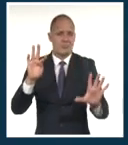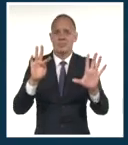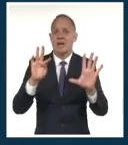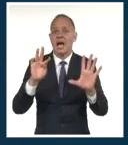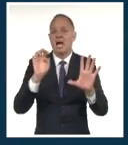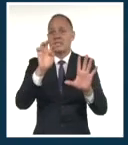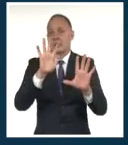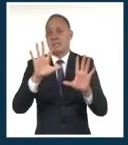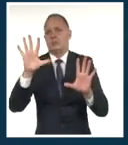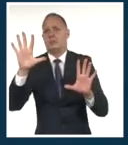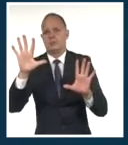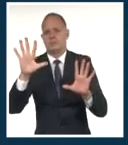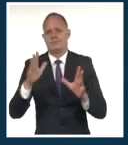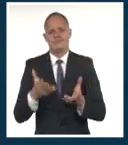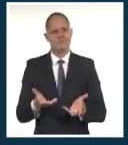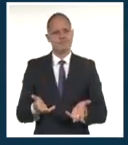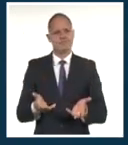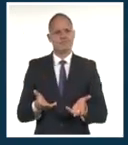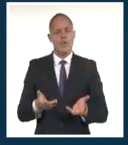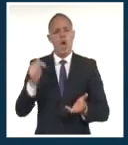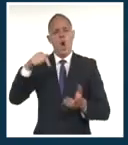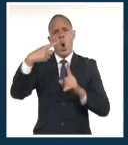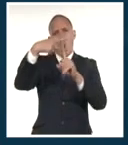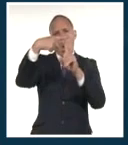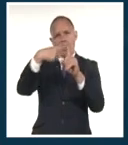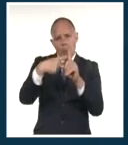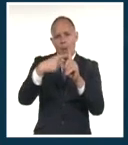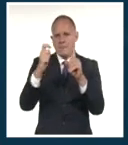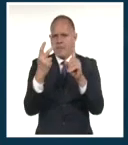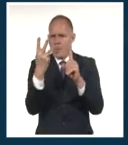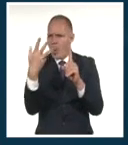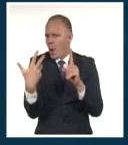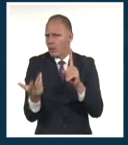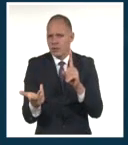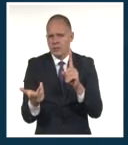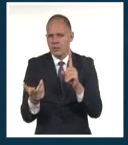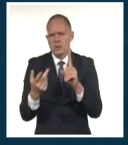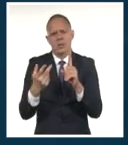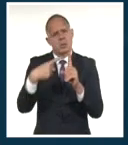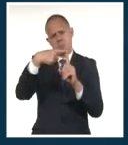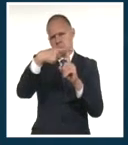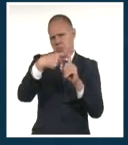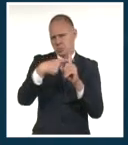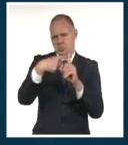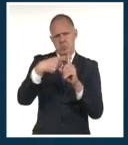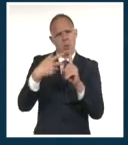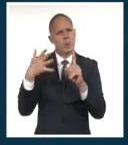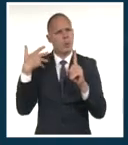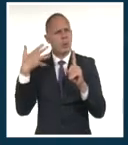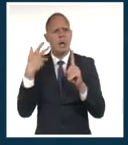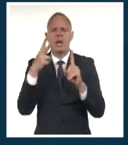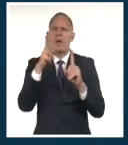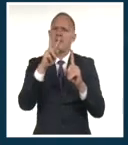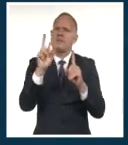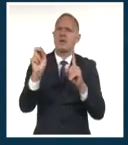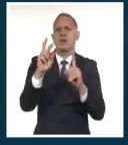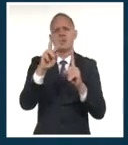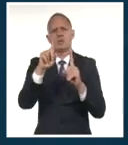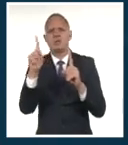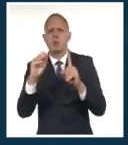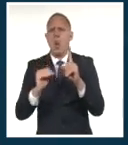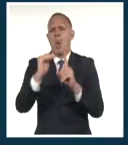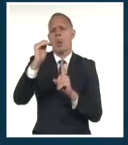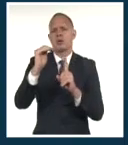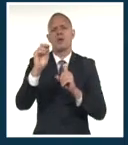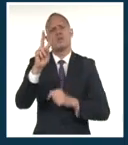provincias del país. Mientras que la madrugada, pues lo que tendrá será temperaturas normalmente de 20 a 21, 23, no